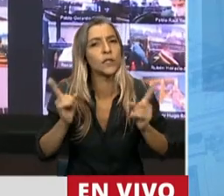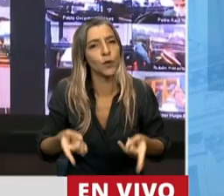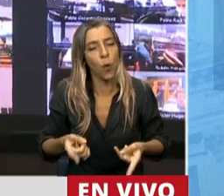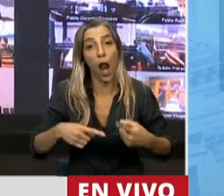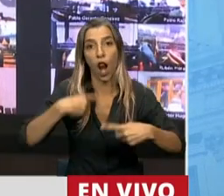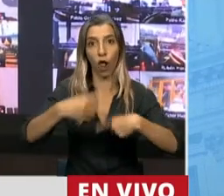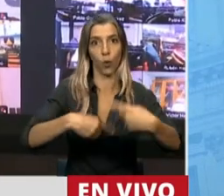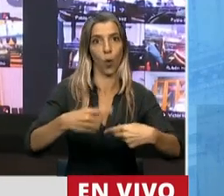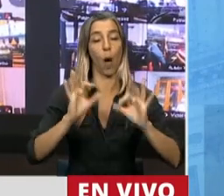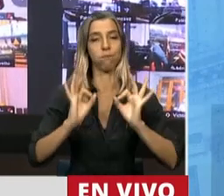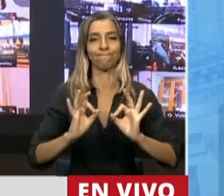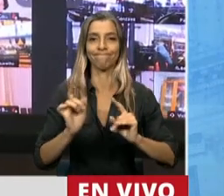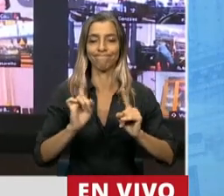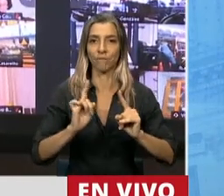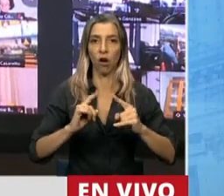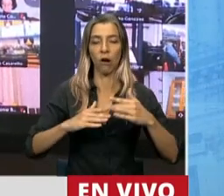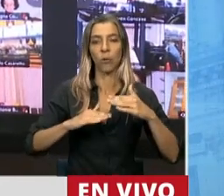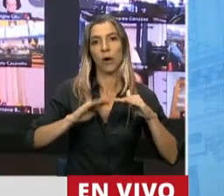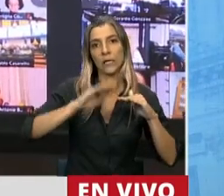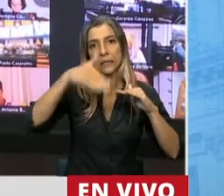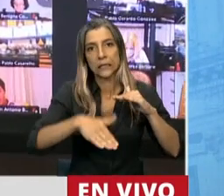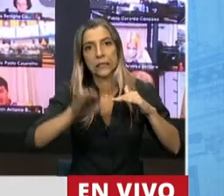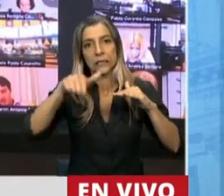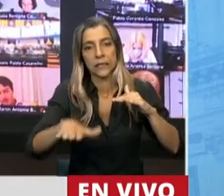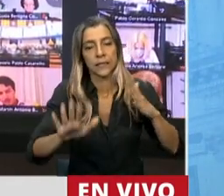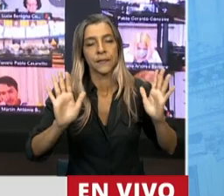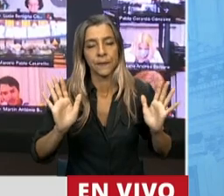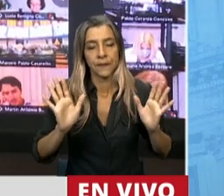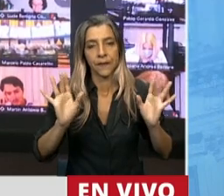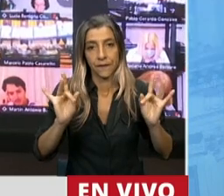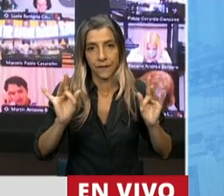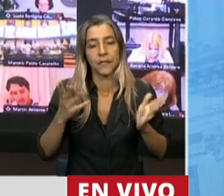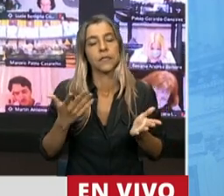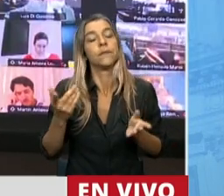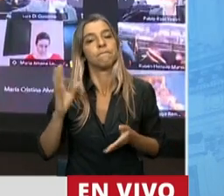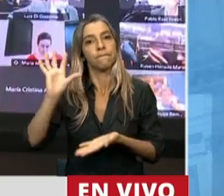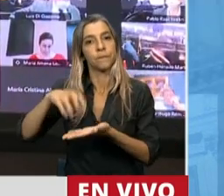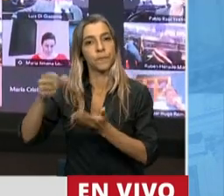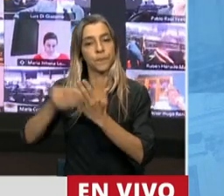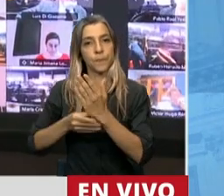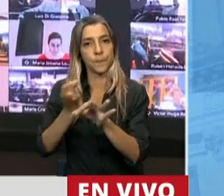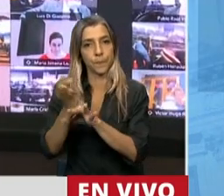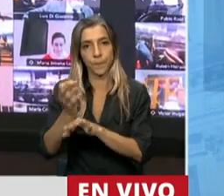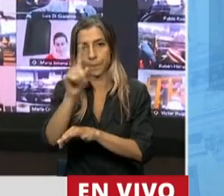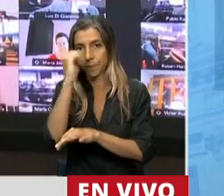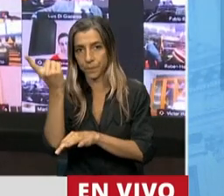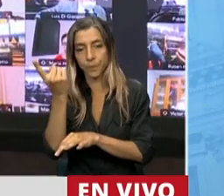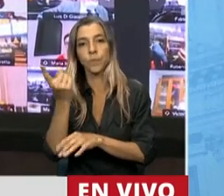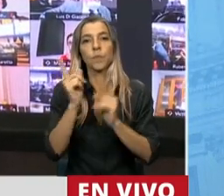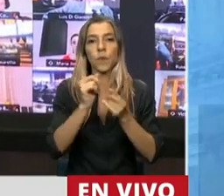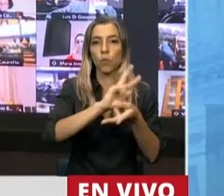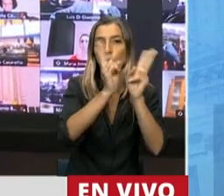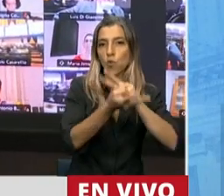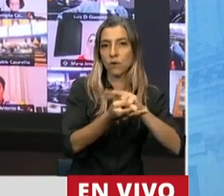débil en este tiempo. Entonces, los datos que nos muestran tanto el Ministerio de Educación de la Nación como UNICEF nos